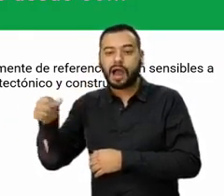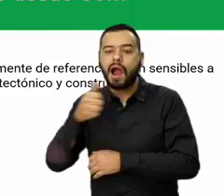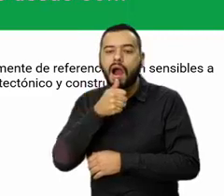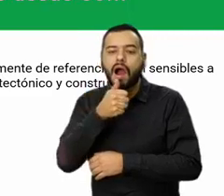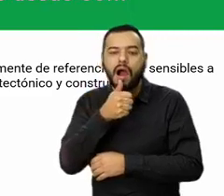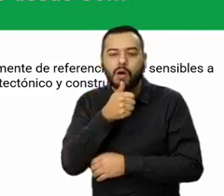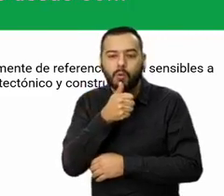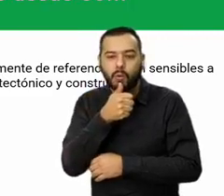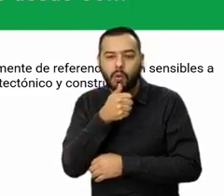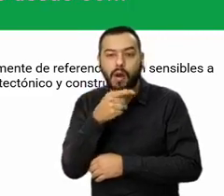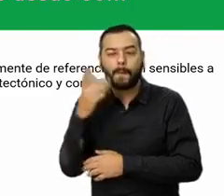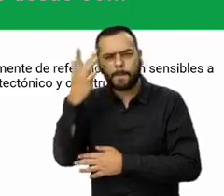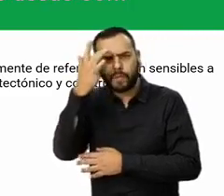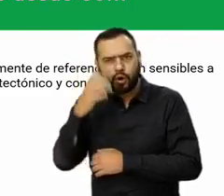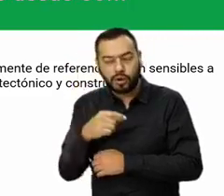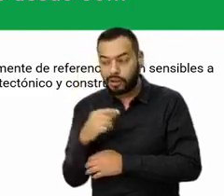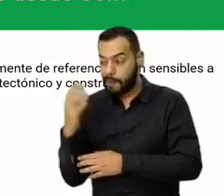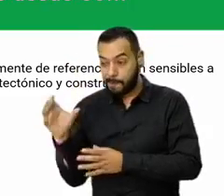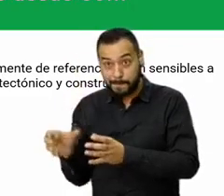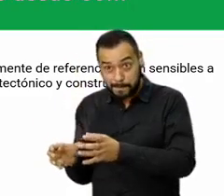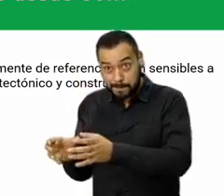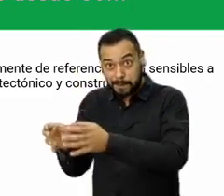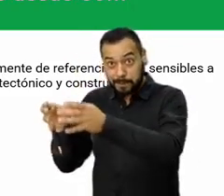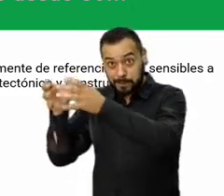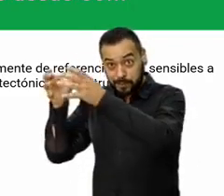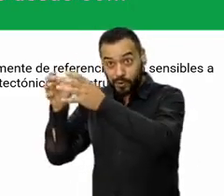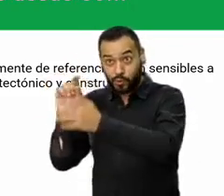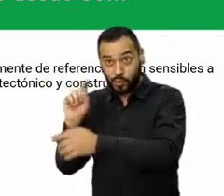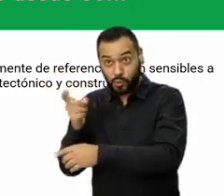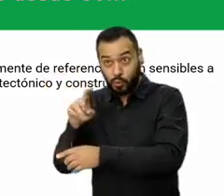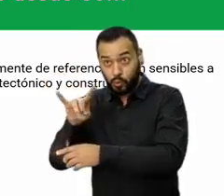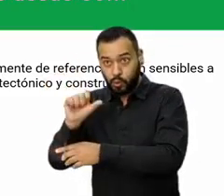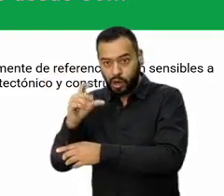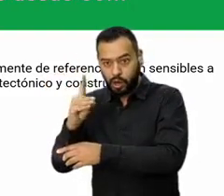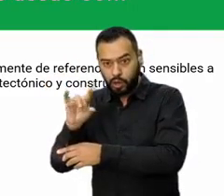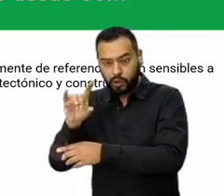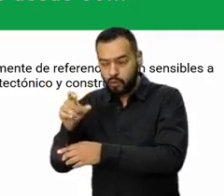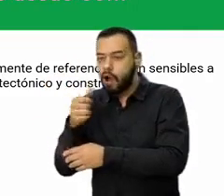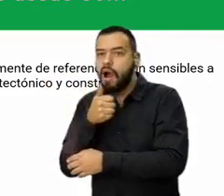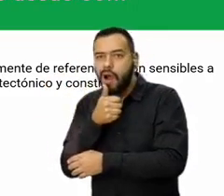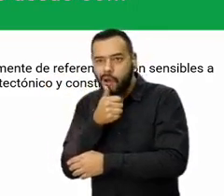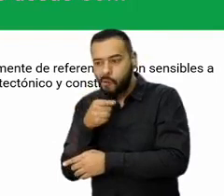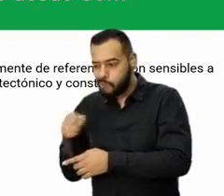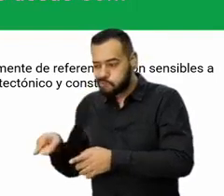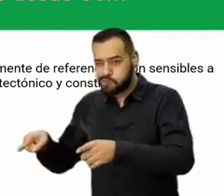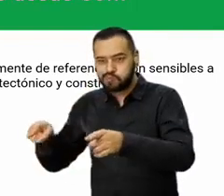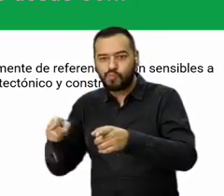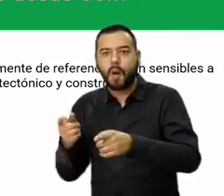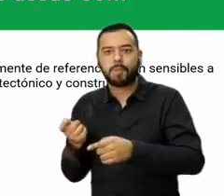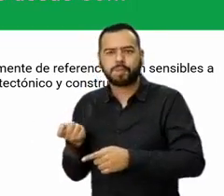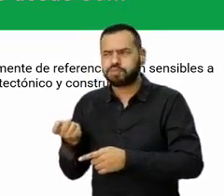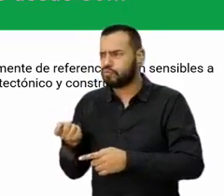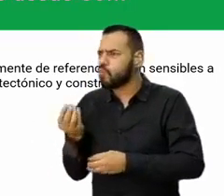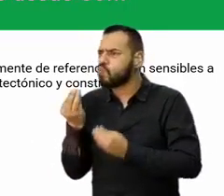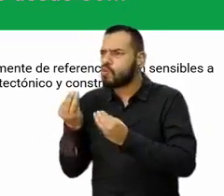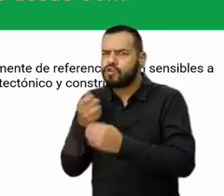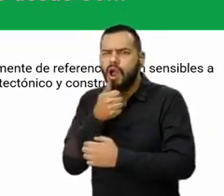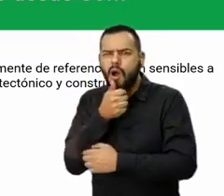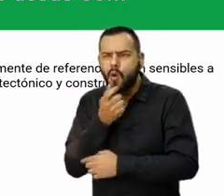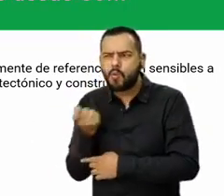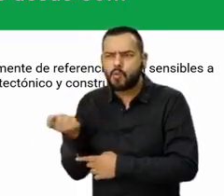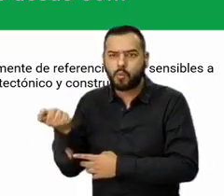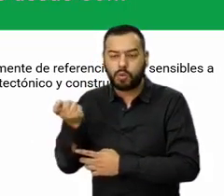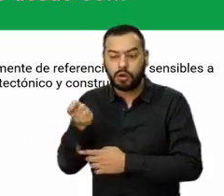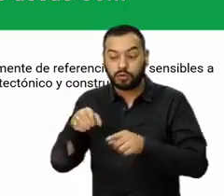agua porque la mata de agua de Guadua nace a través del agua. Por eso se llama así. Tiene